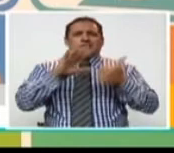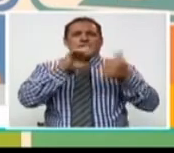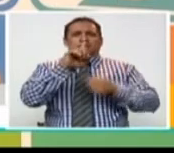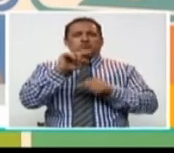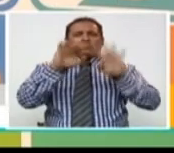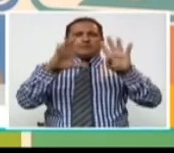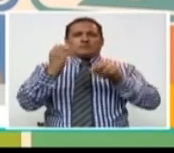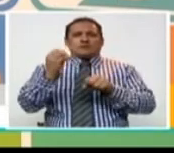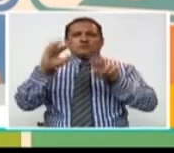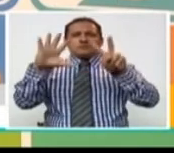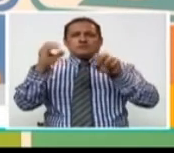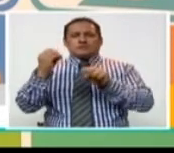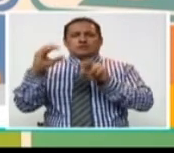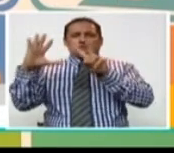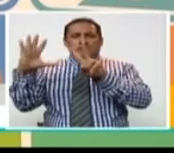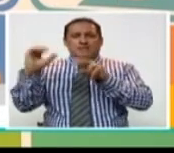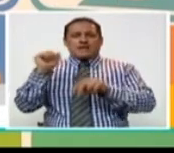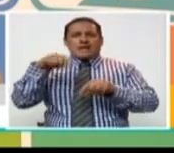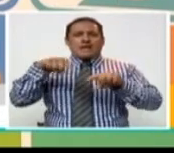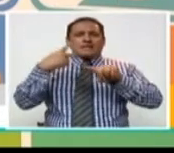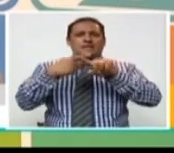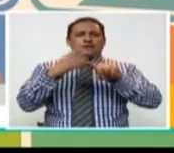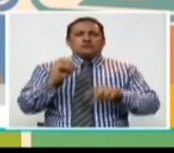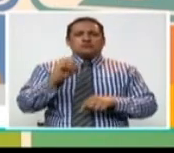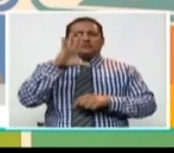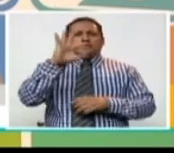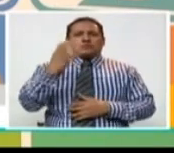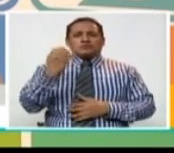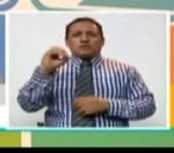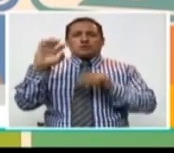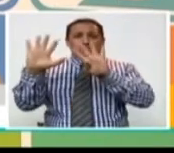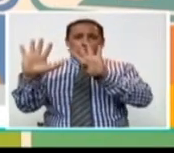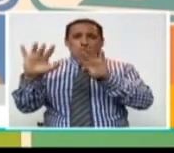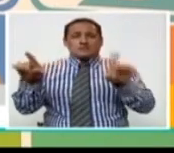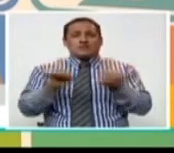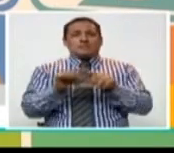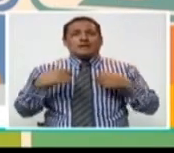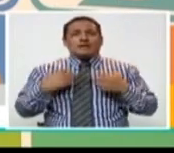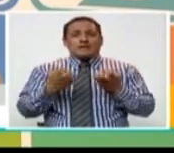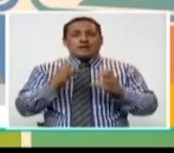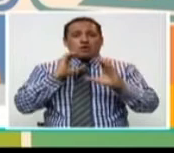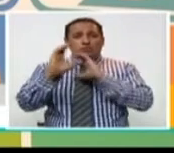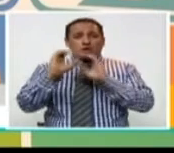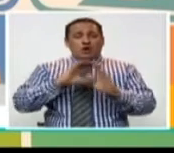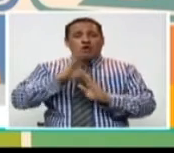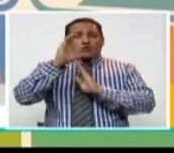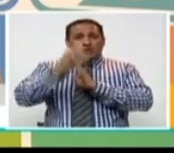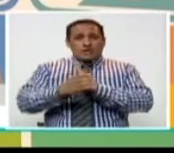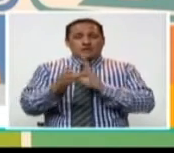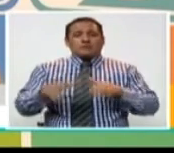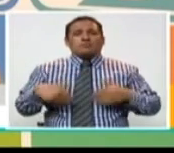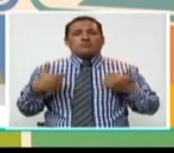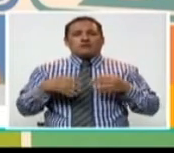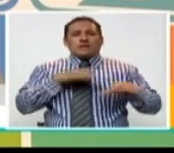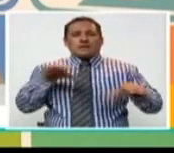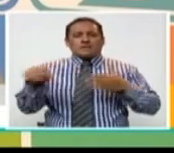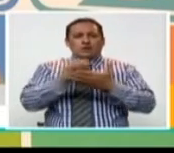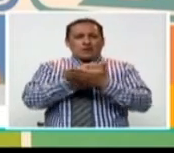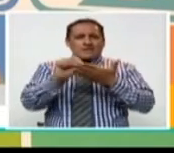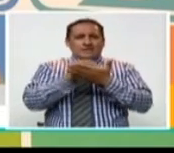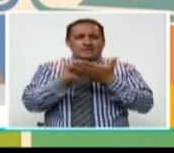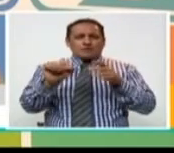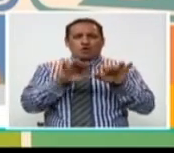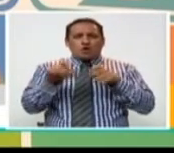619-0707, anexo 5009. Asimismo, si desean comunicarse con CONADIS, pueden hacerlo